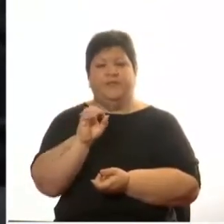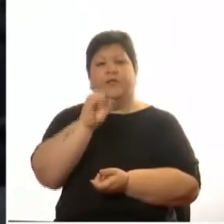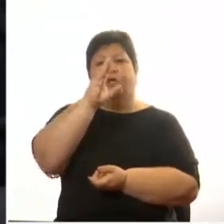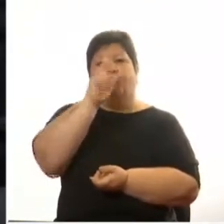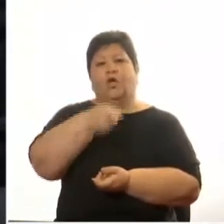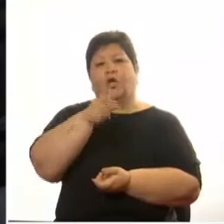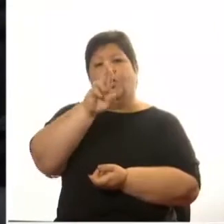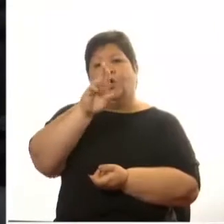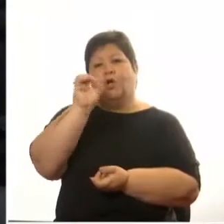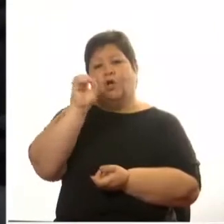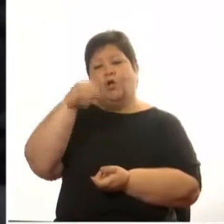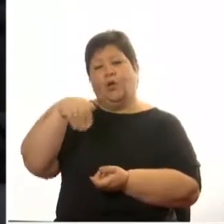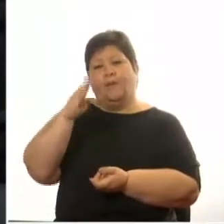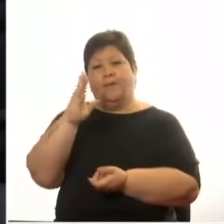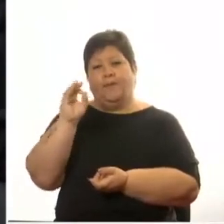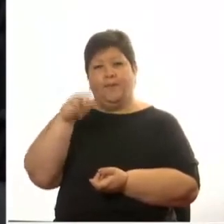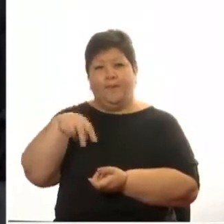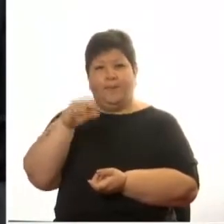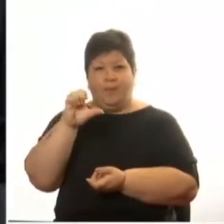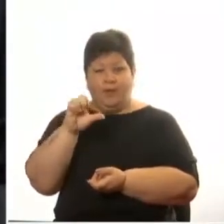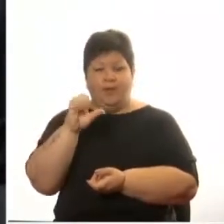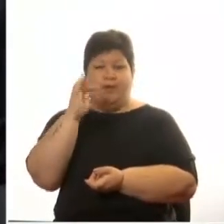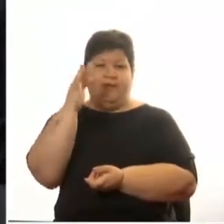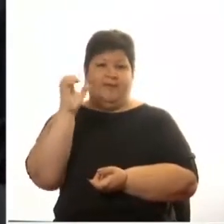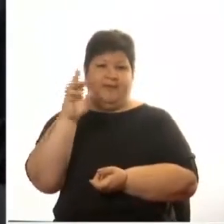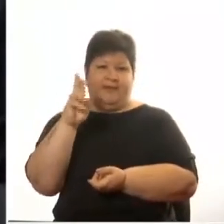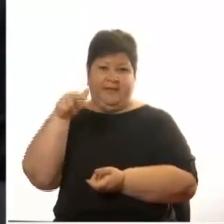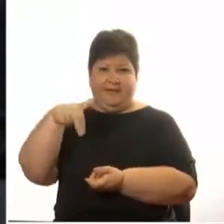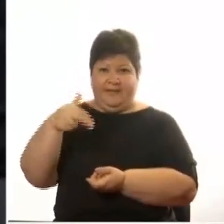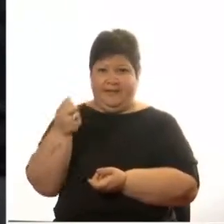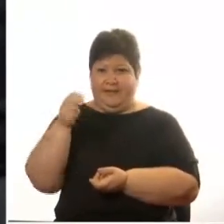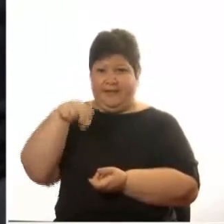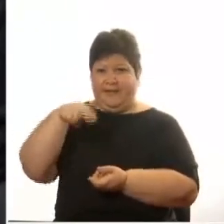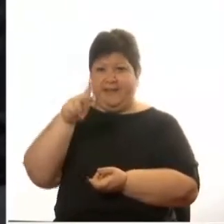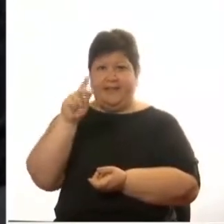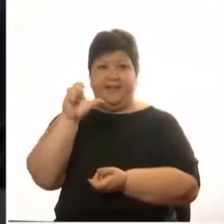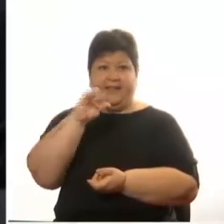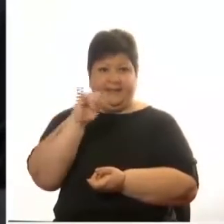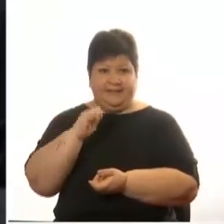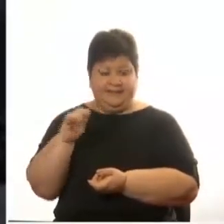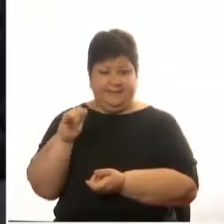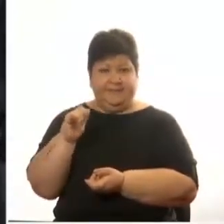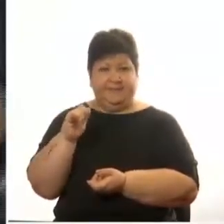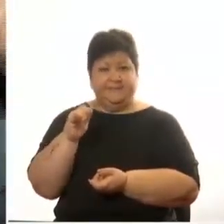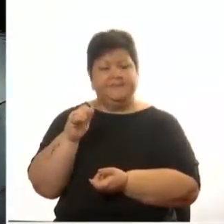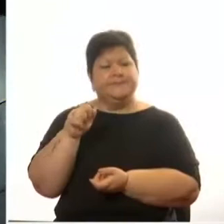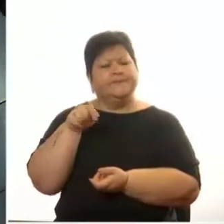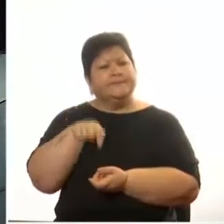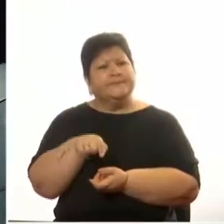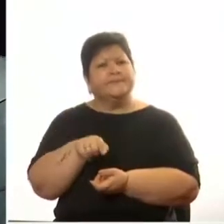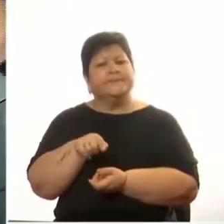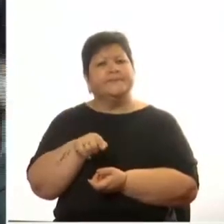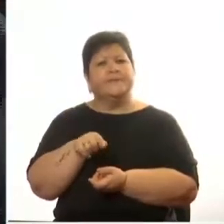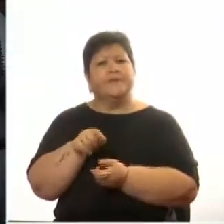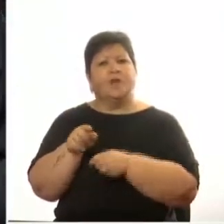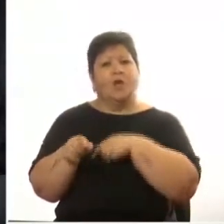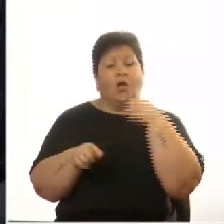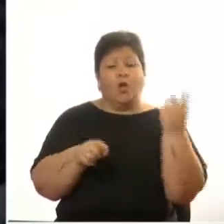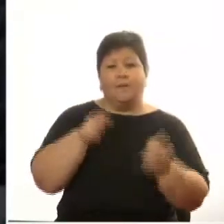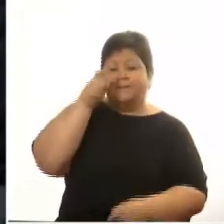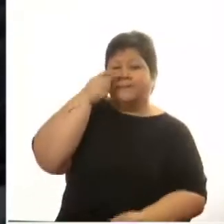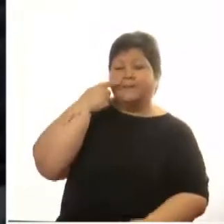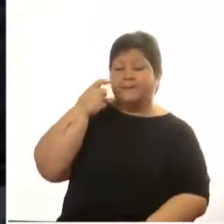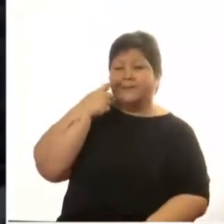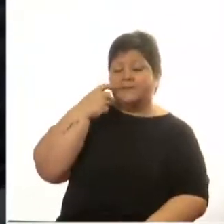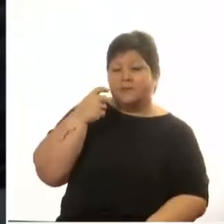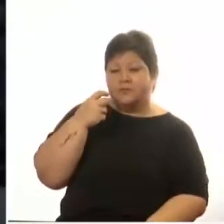Hugo Fernández en el 45 un año después el ingeniero José Serrato que era canciller pero había sido presidente de la república